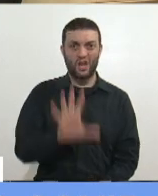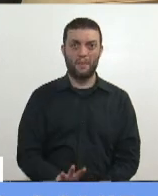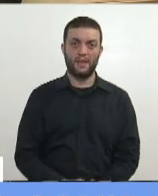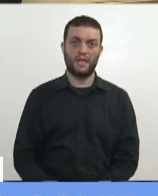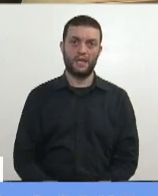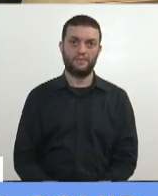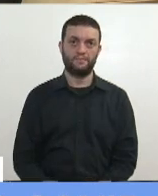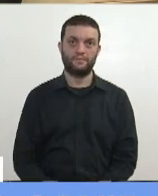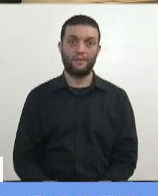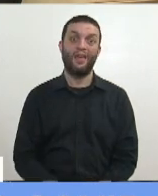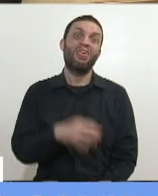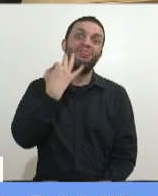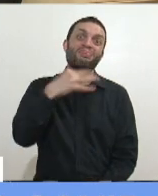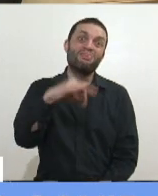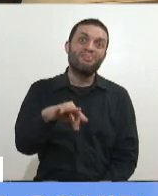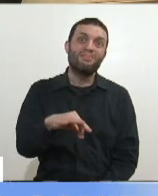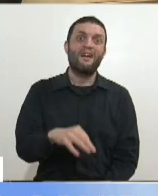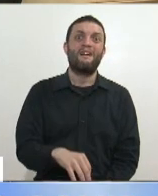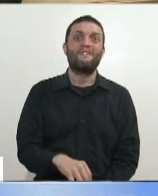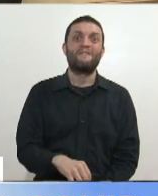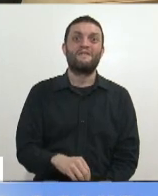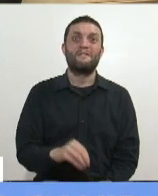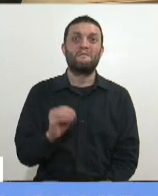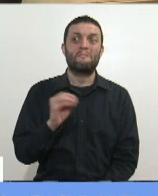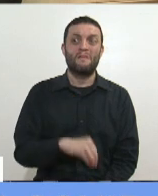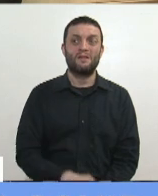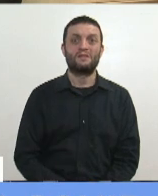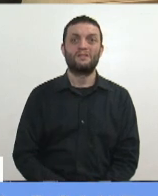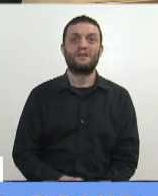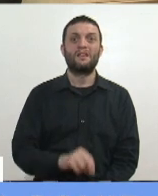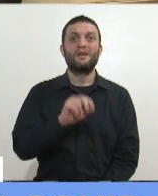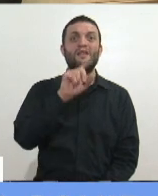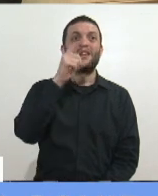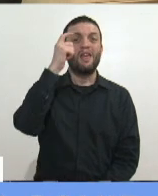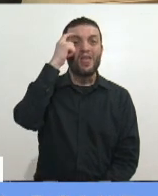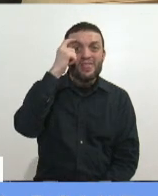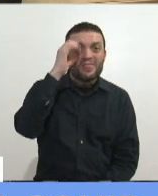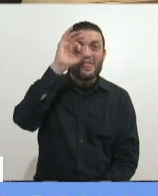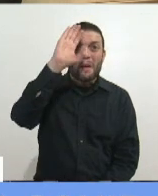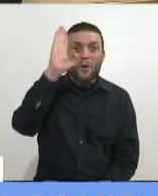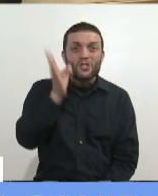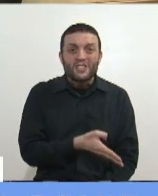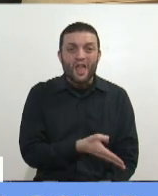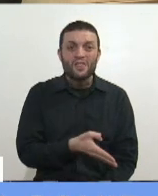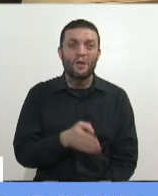Debería ser de 10. Tres veces menos de lo que estamos haciendo.